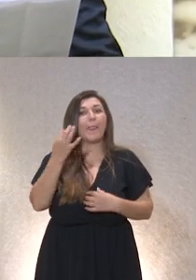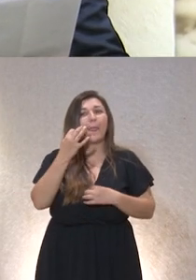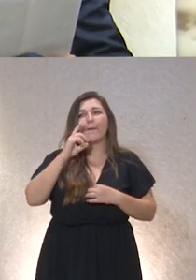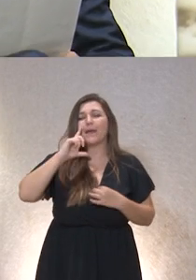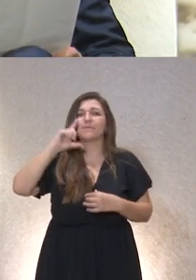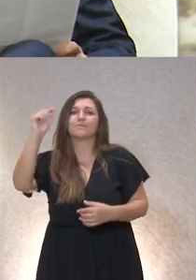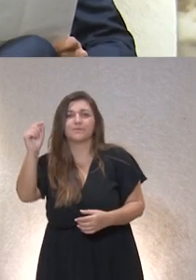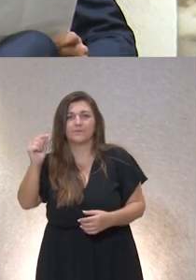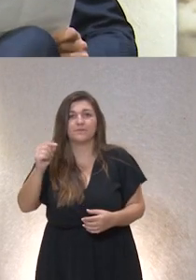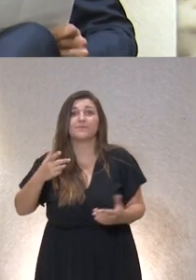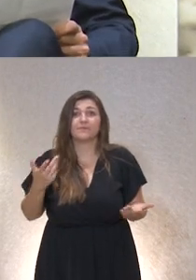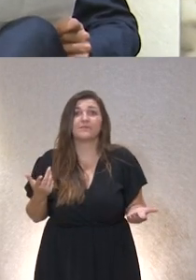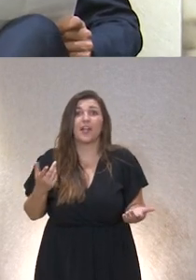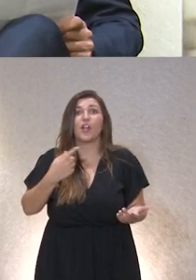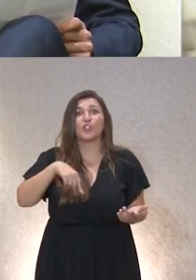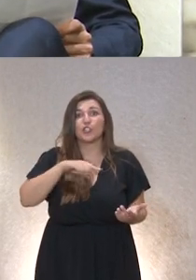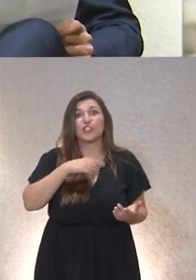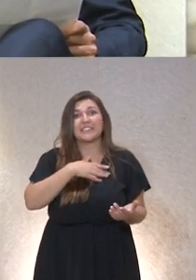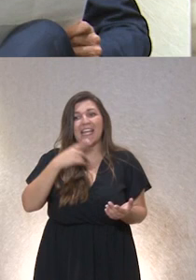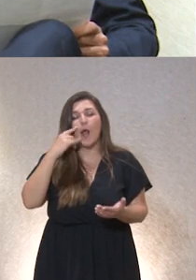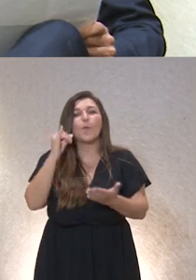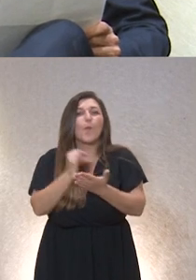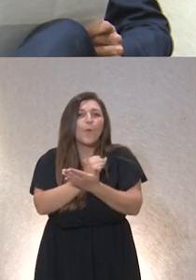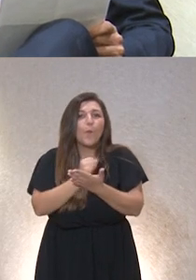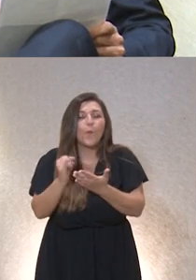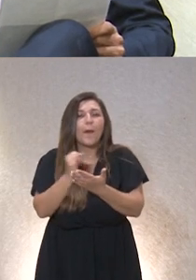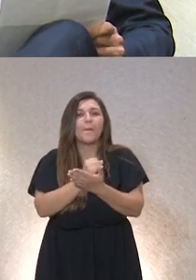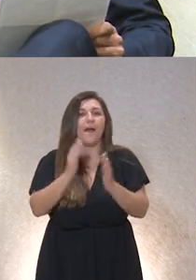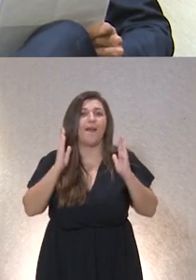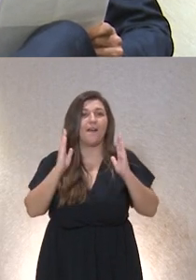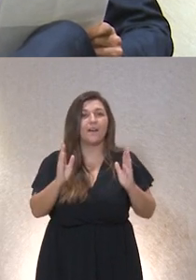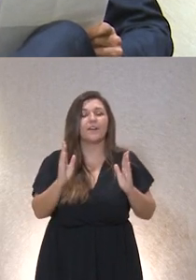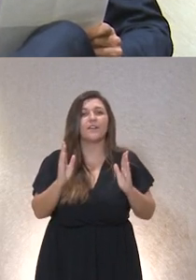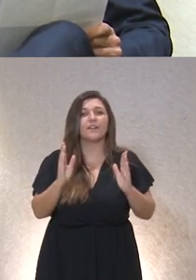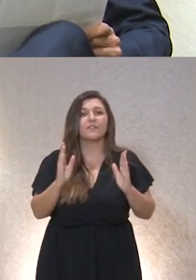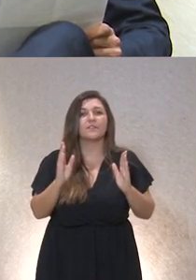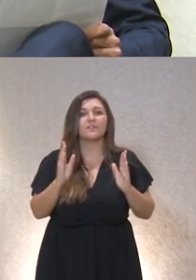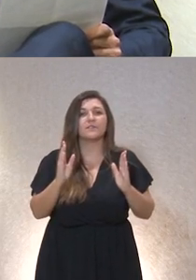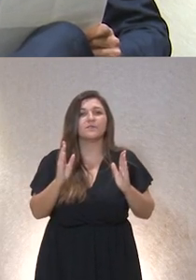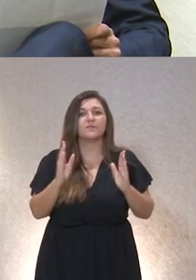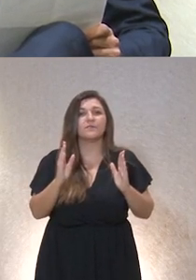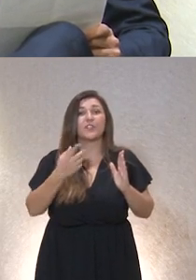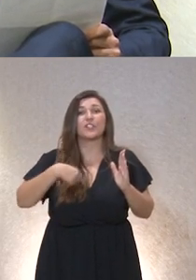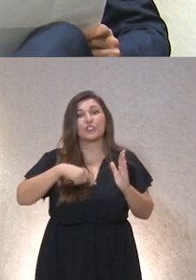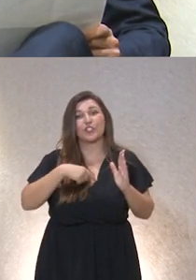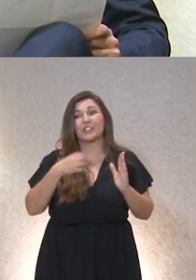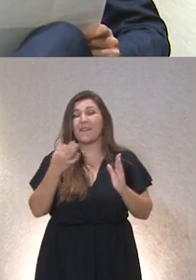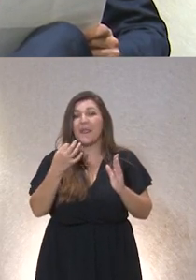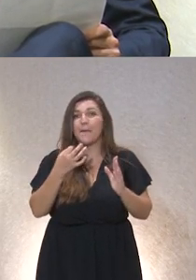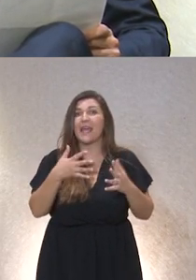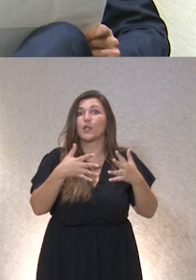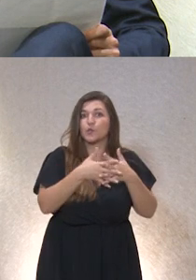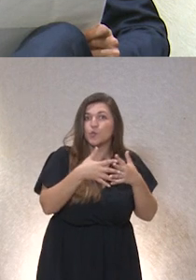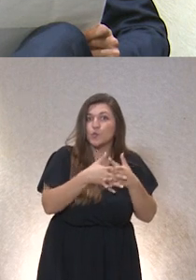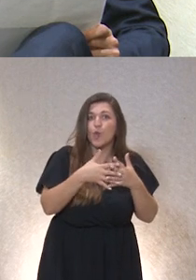también nosotros para marcar este pilotaje que es lo que empezaba diciendo al final debido a que necesitamos estructurar tanto zonas